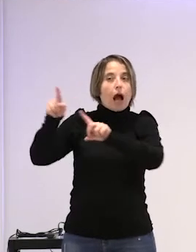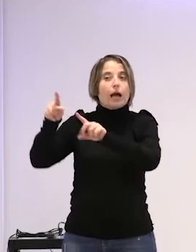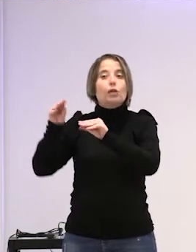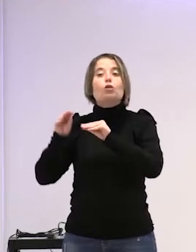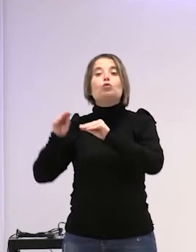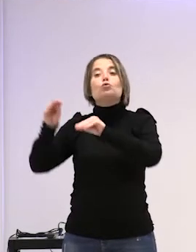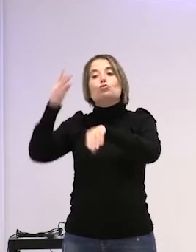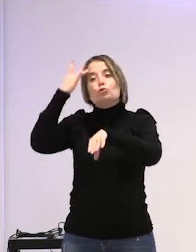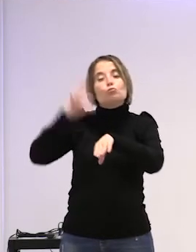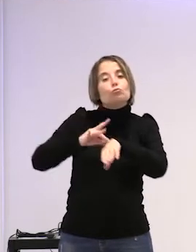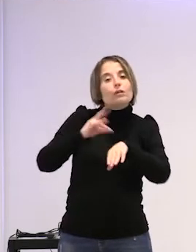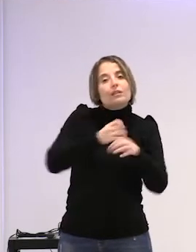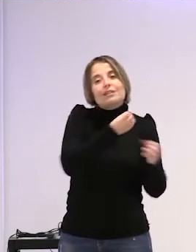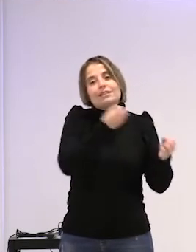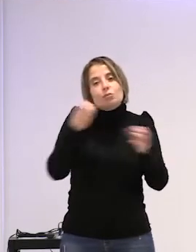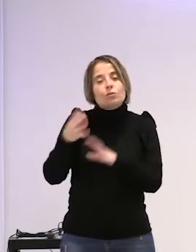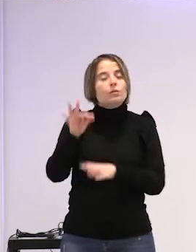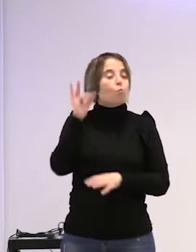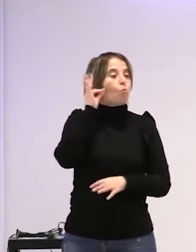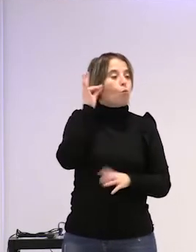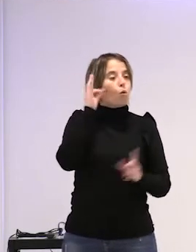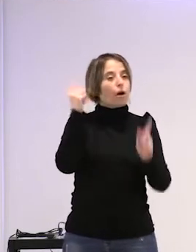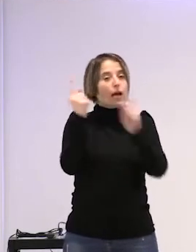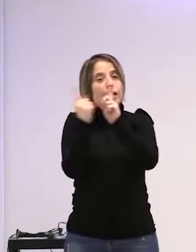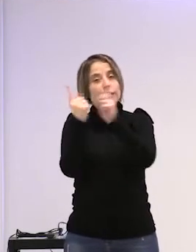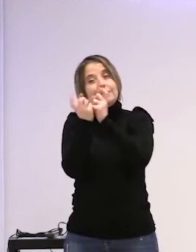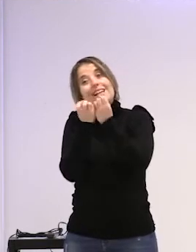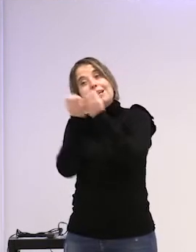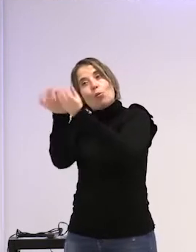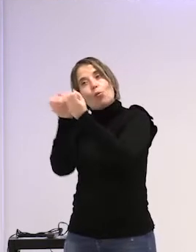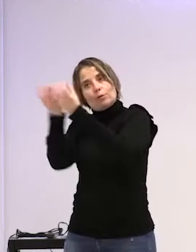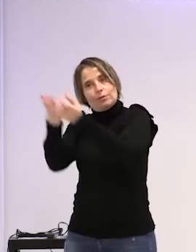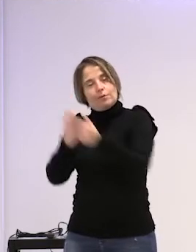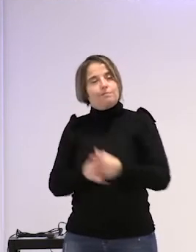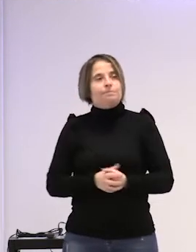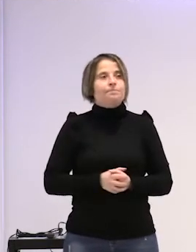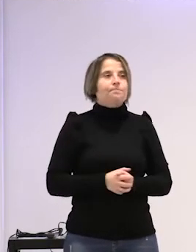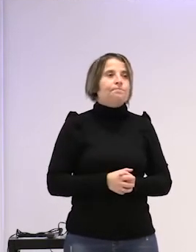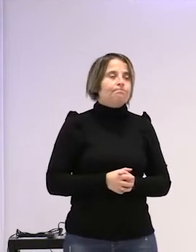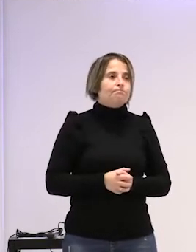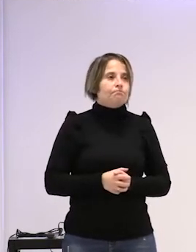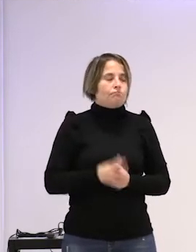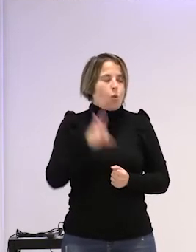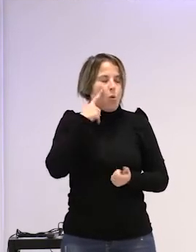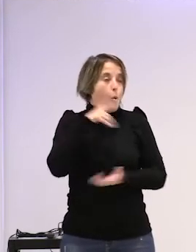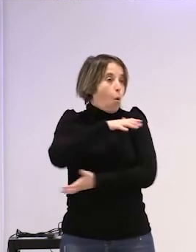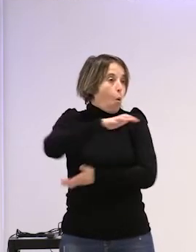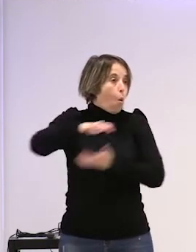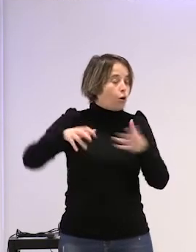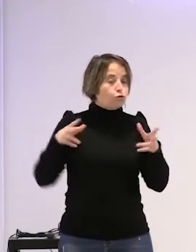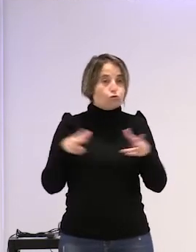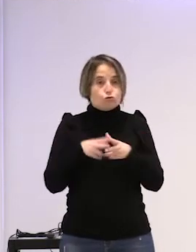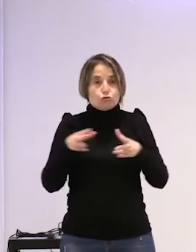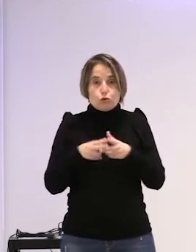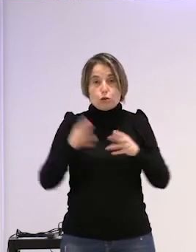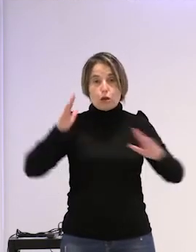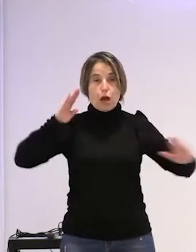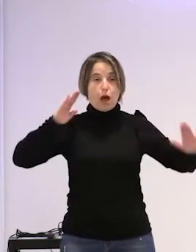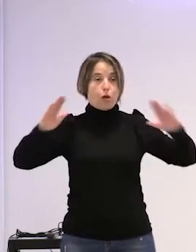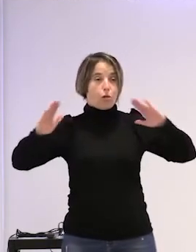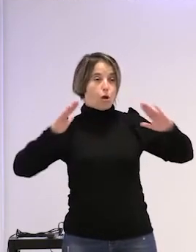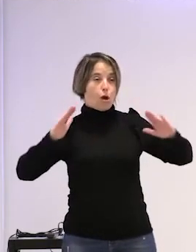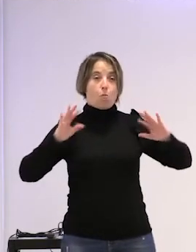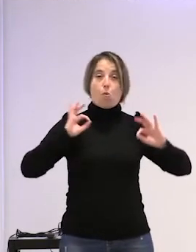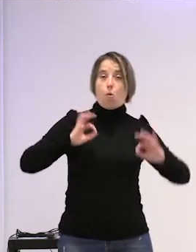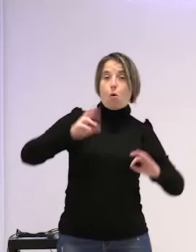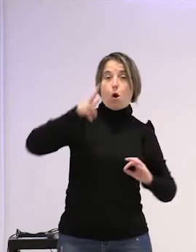pacientes las mujeres que ve y que le cuentan esto era un escándalo para la sociedad victoriana de la época